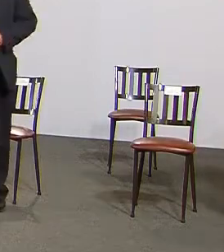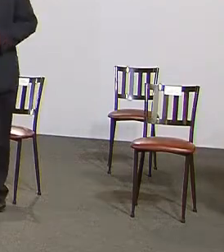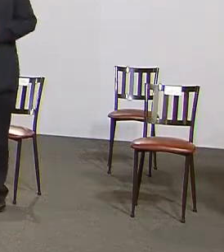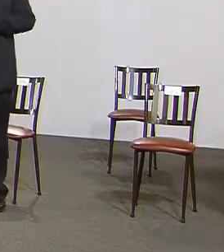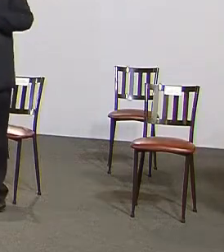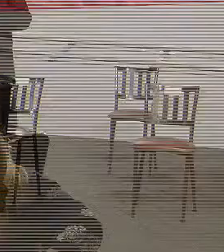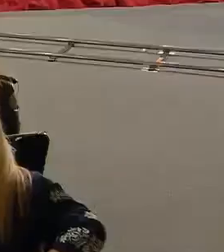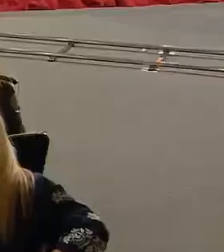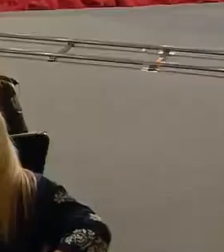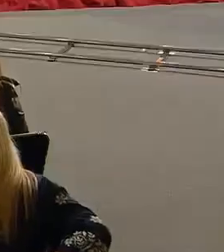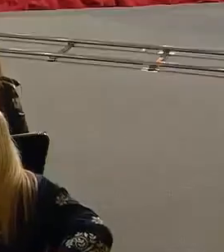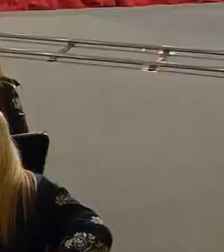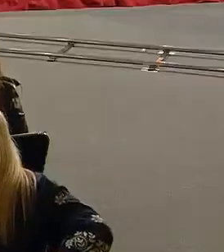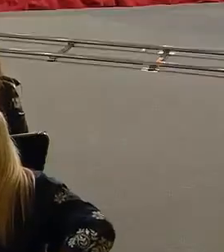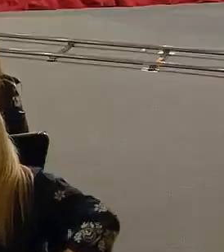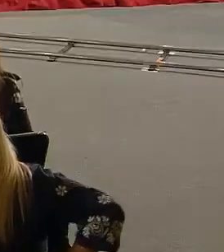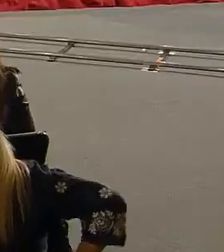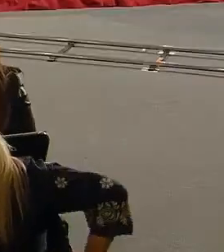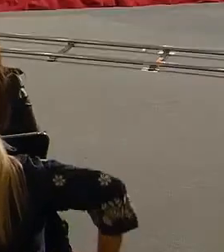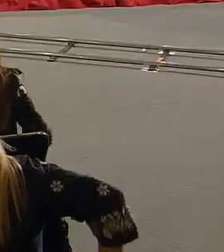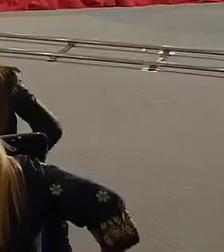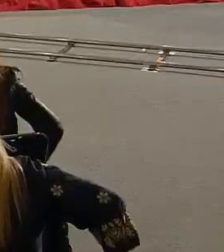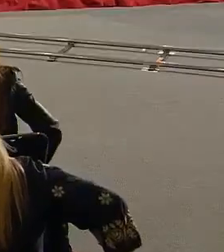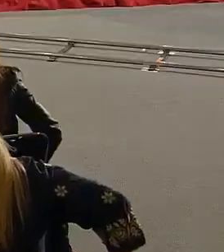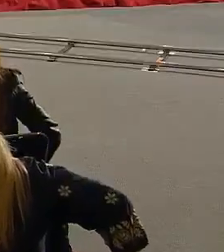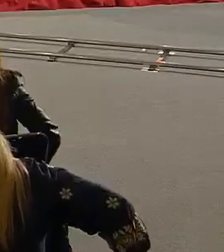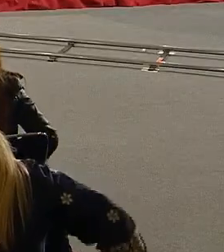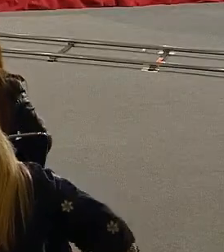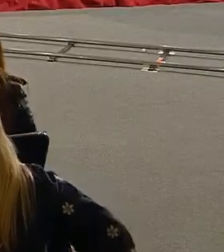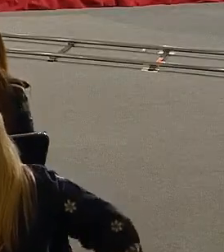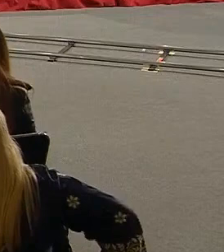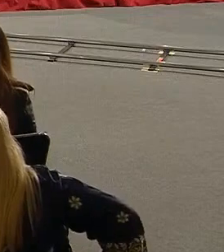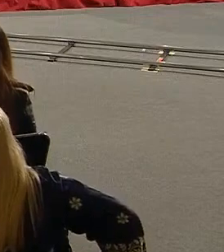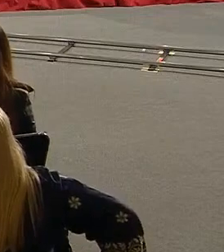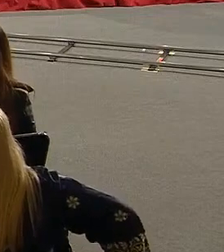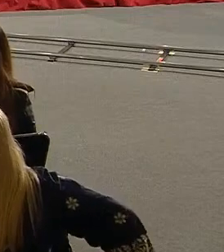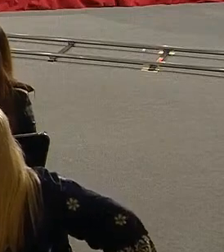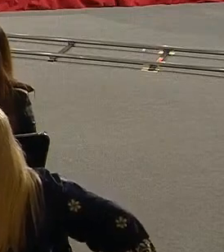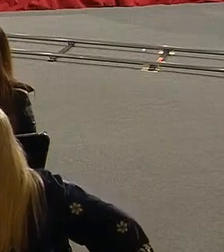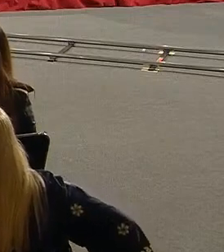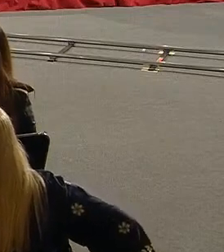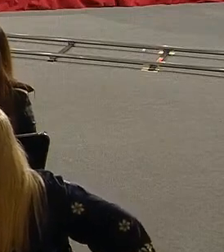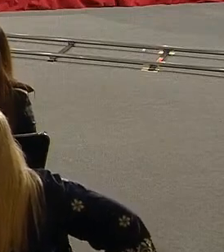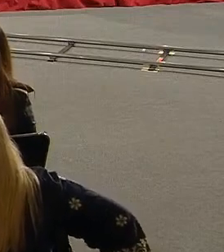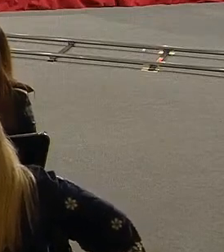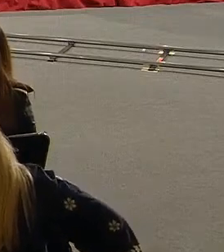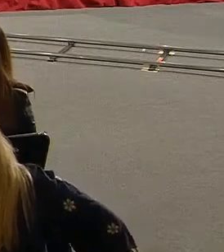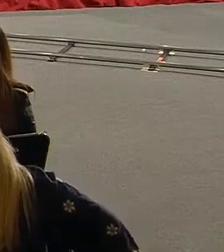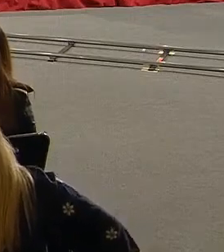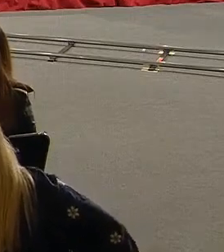Como todos los martes, vamos a informar